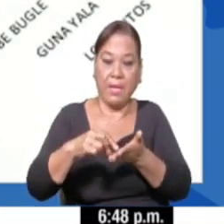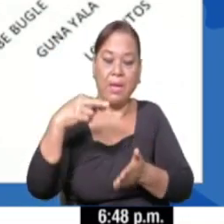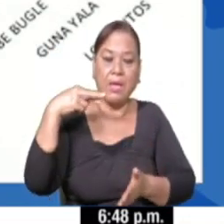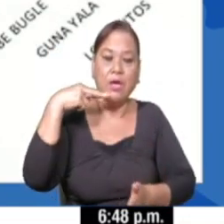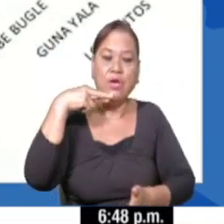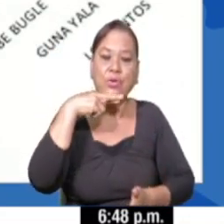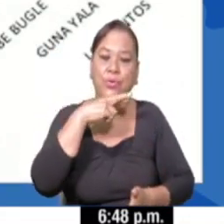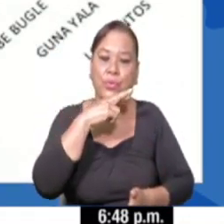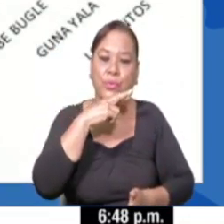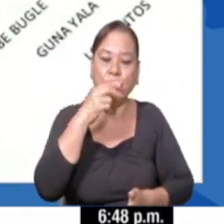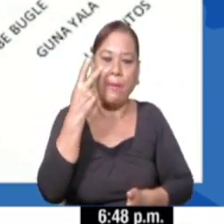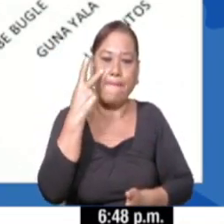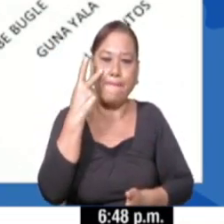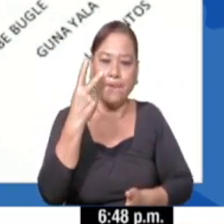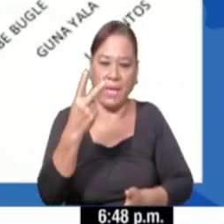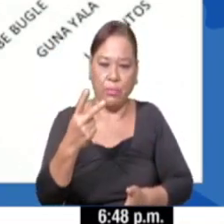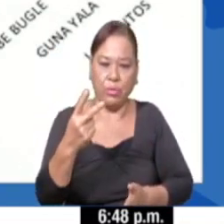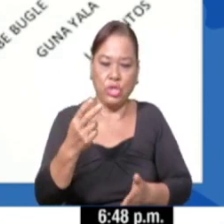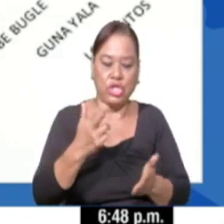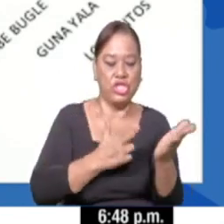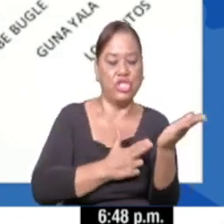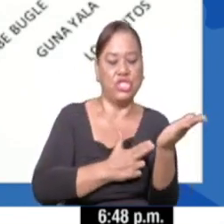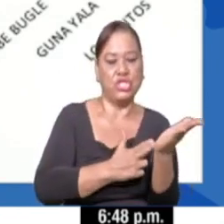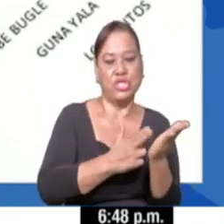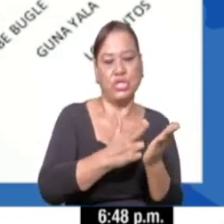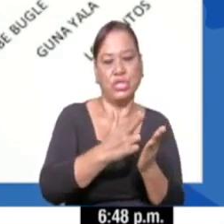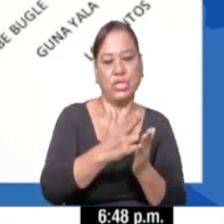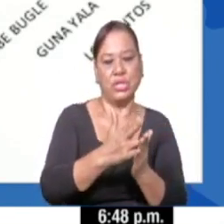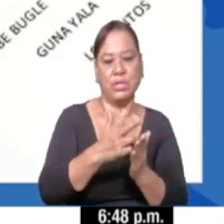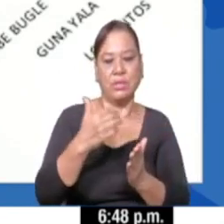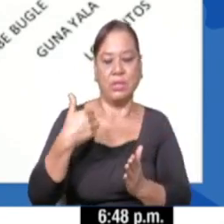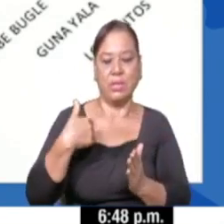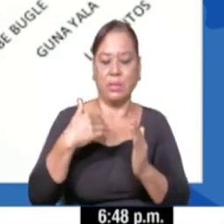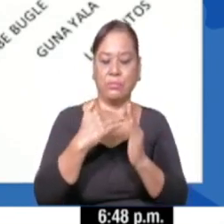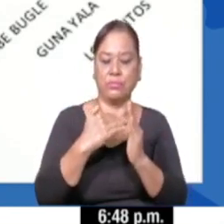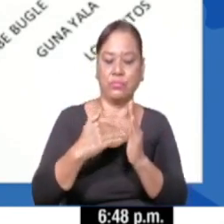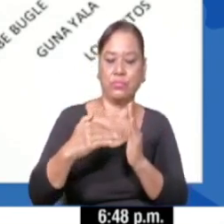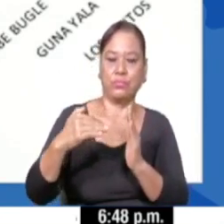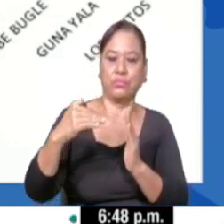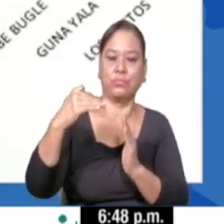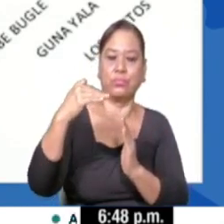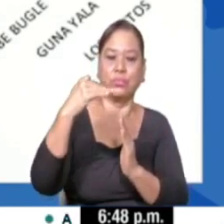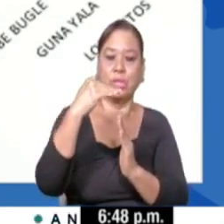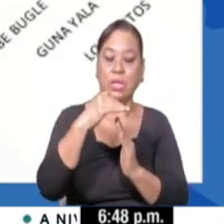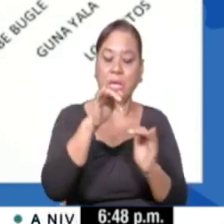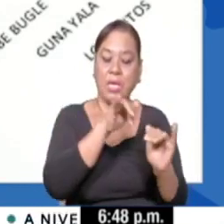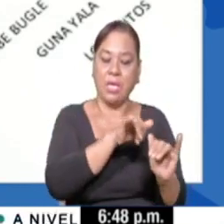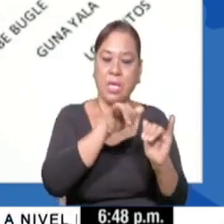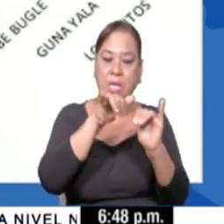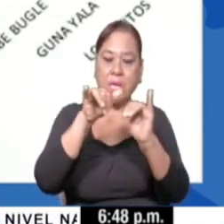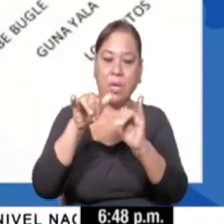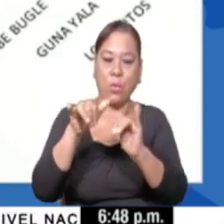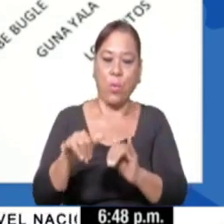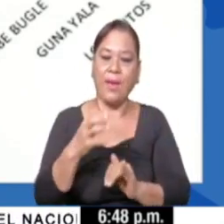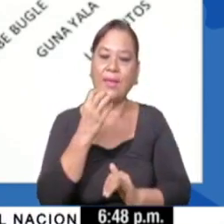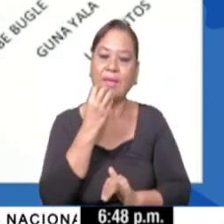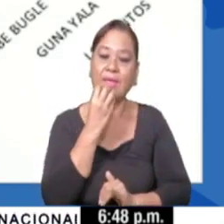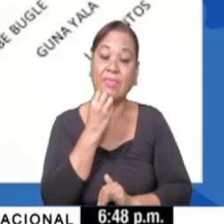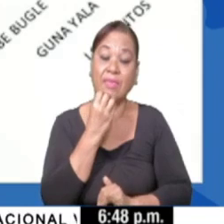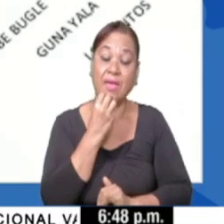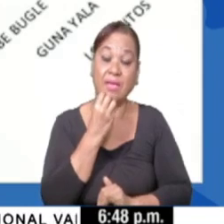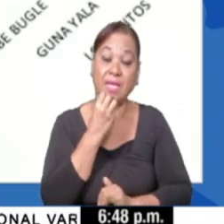roja, vemos como es la provincia de Chiriquí que tiene el ligero aumento, al igual que la provincia de Darien